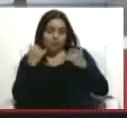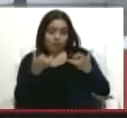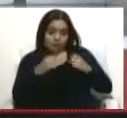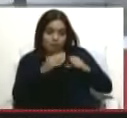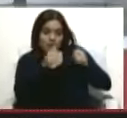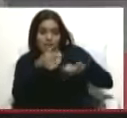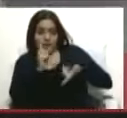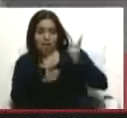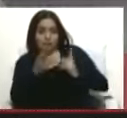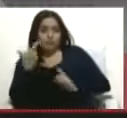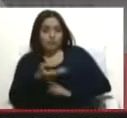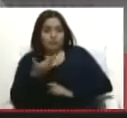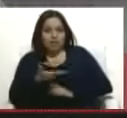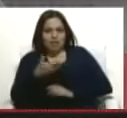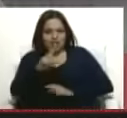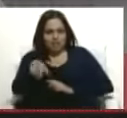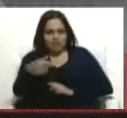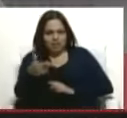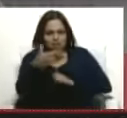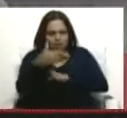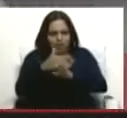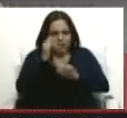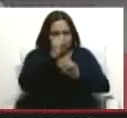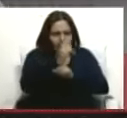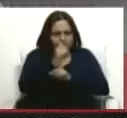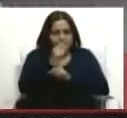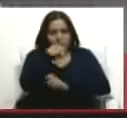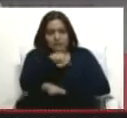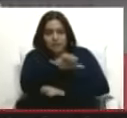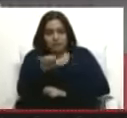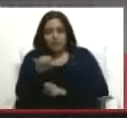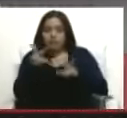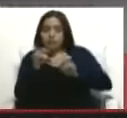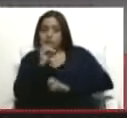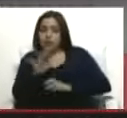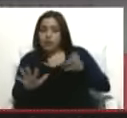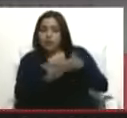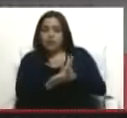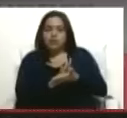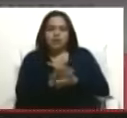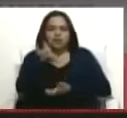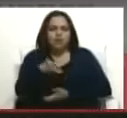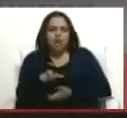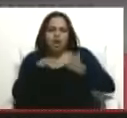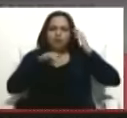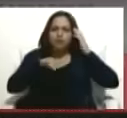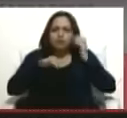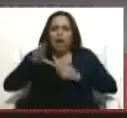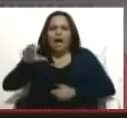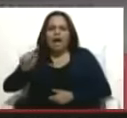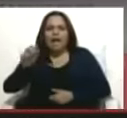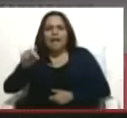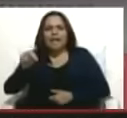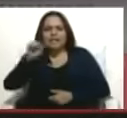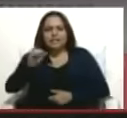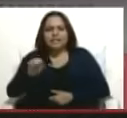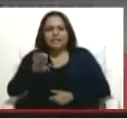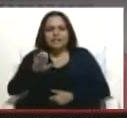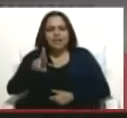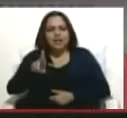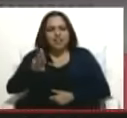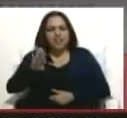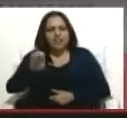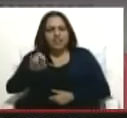algo que me estaba diciendo ahorita fuera de cámara, que es que esta semana tenemos noticias nuevas con el caso Canserbero. ¿Esto viene fresco? Sí. ¿Qué